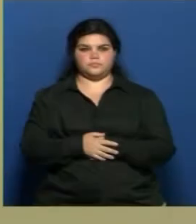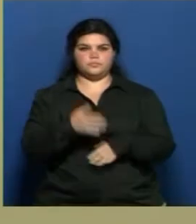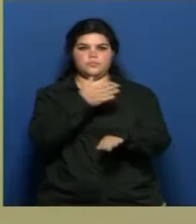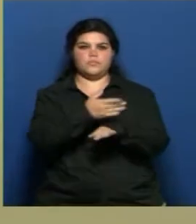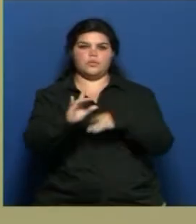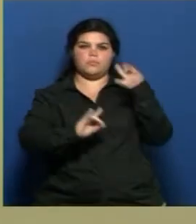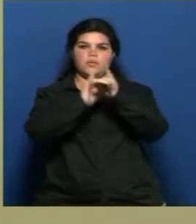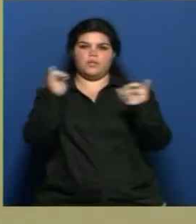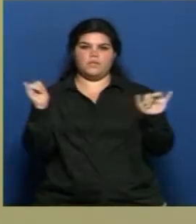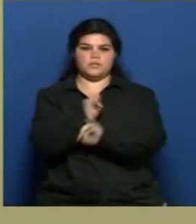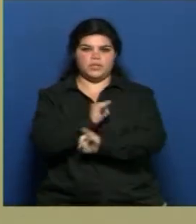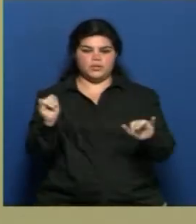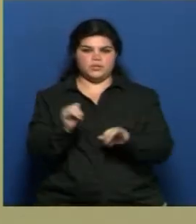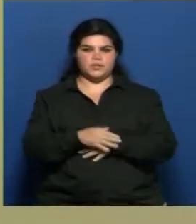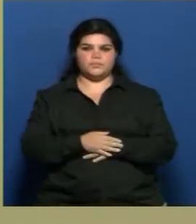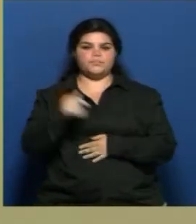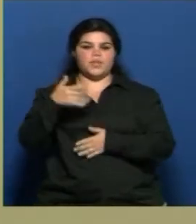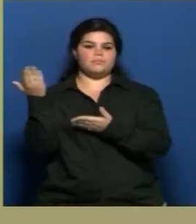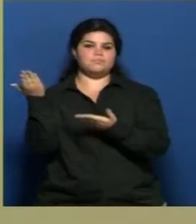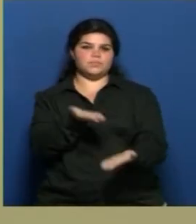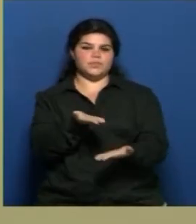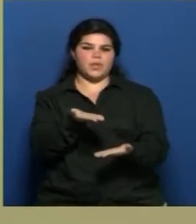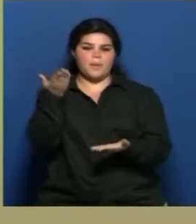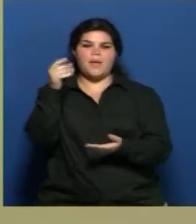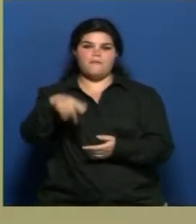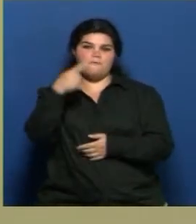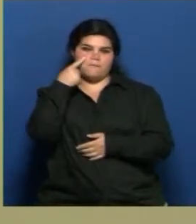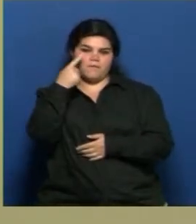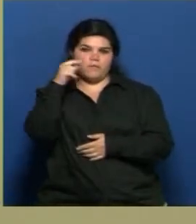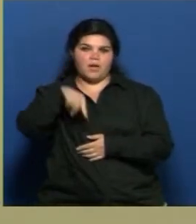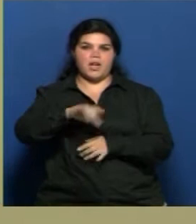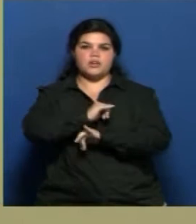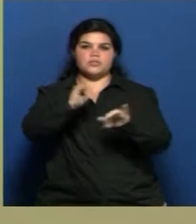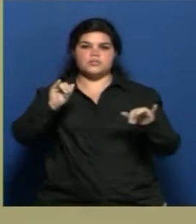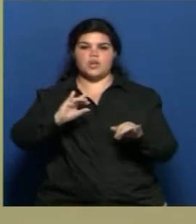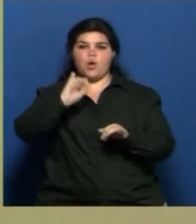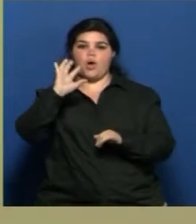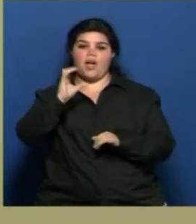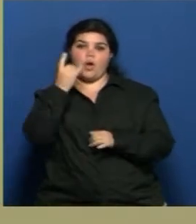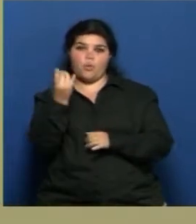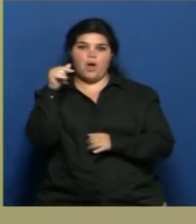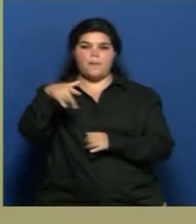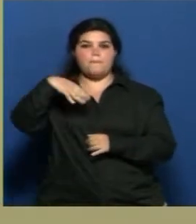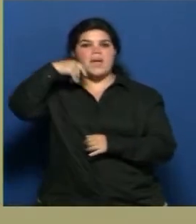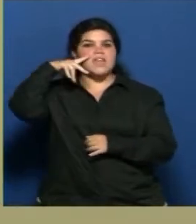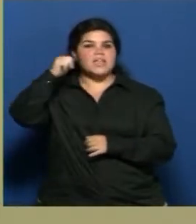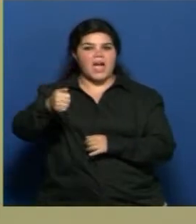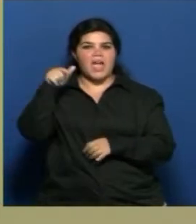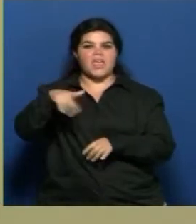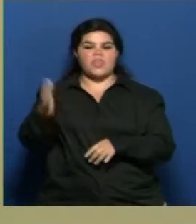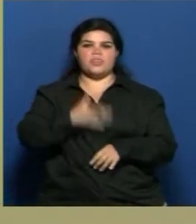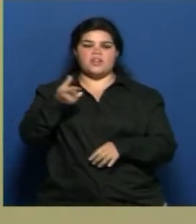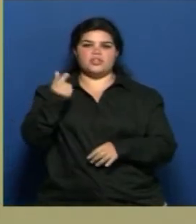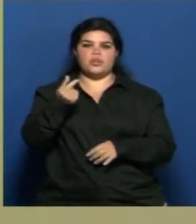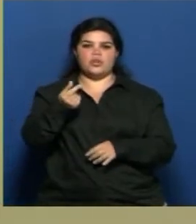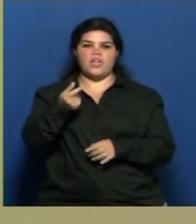Continuamos en Unidiversidad Noticias y tengo el gusto de presentar aquí en vivo en el noticiero de Señalú a María Elina Gudiño, directora